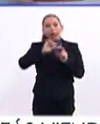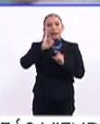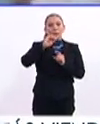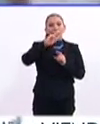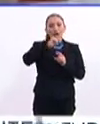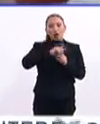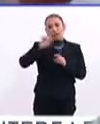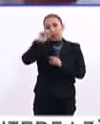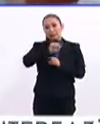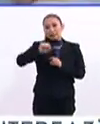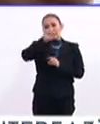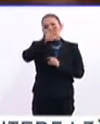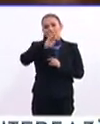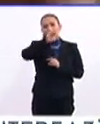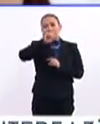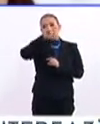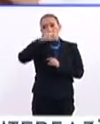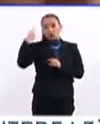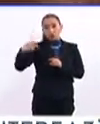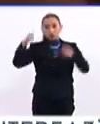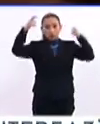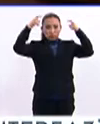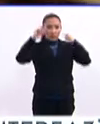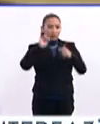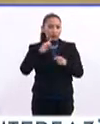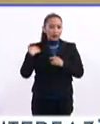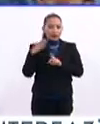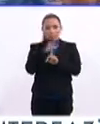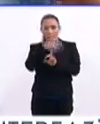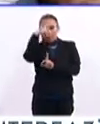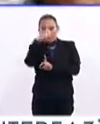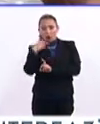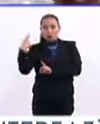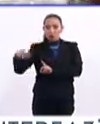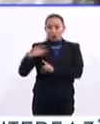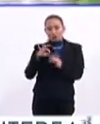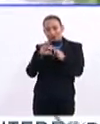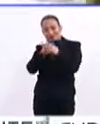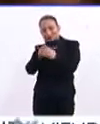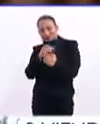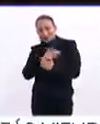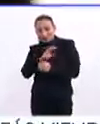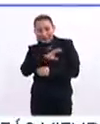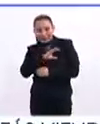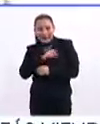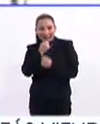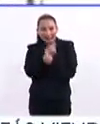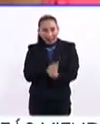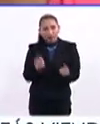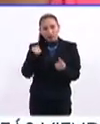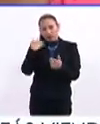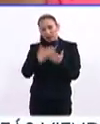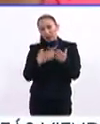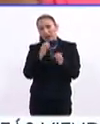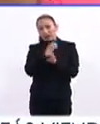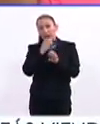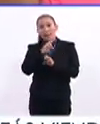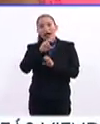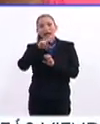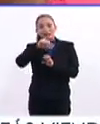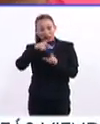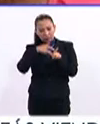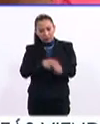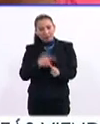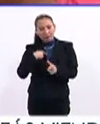Universidad de la Salle Bajío. Con su corona, la bandera de México y su empatía por los niños más vulnerables de su estado, Vanessa